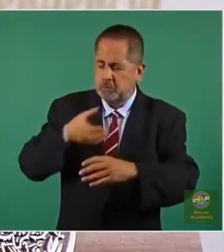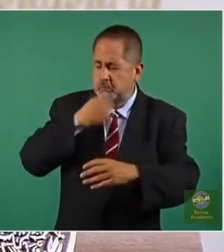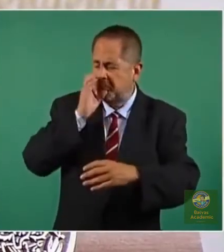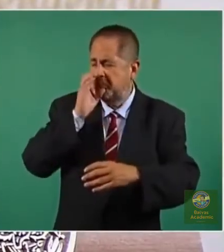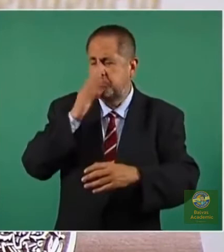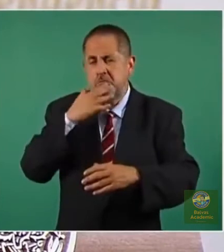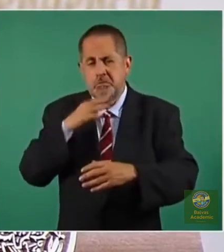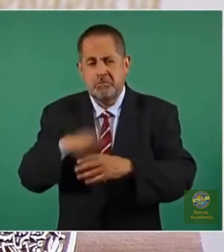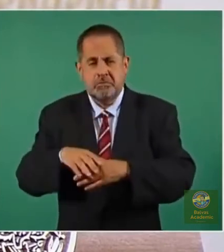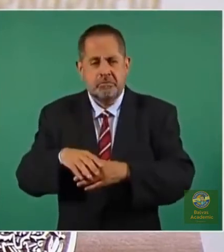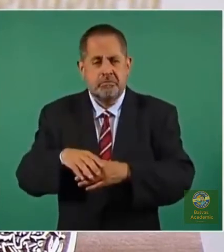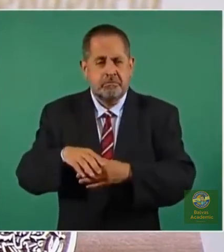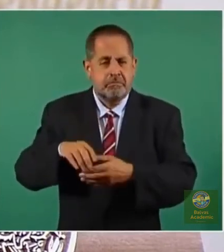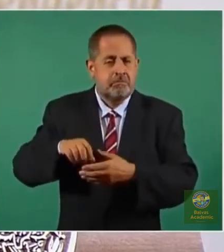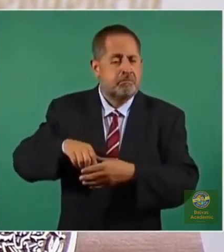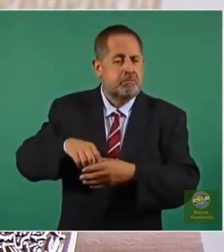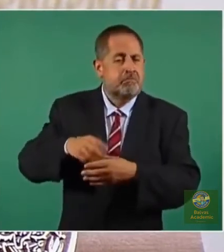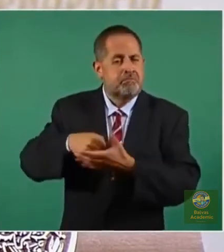se bate.